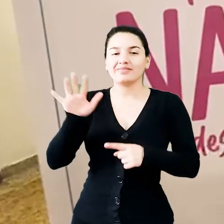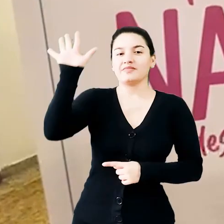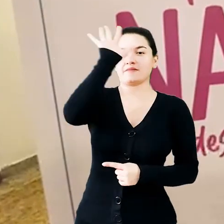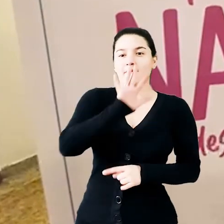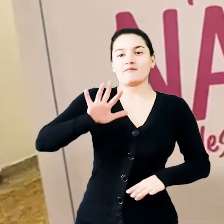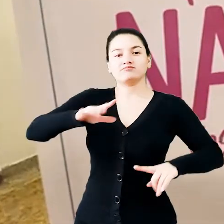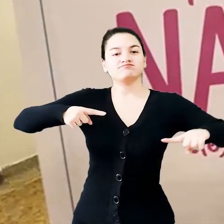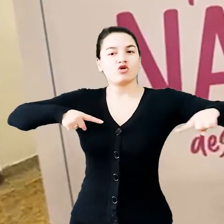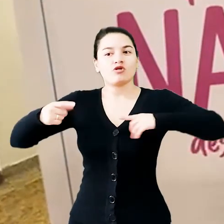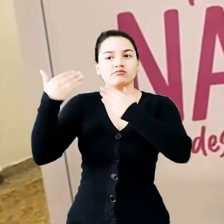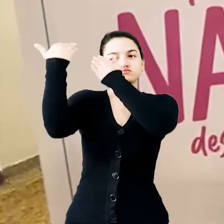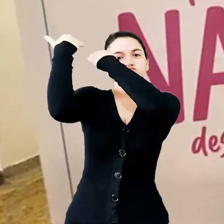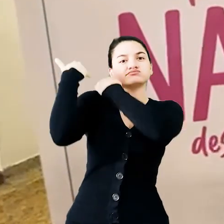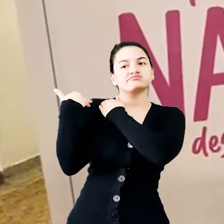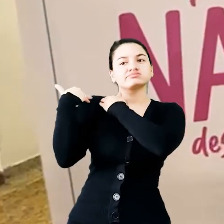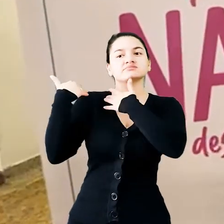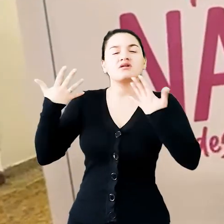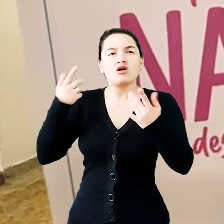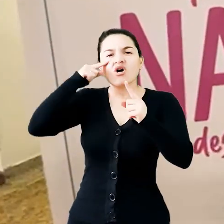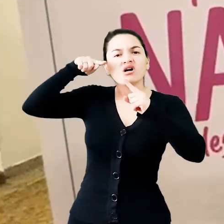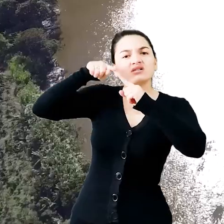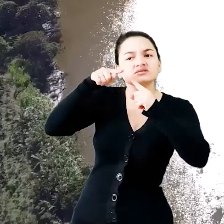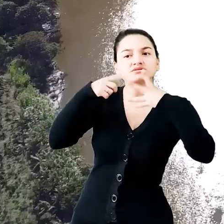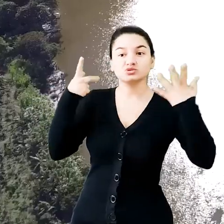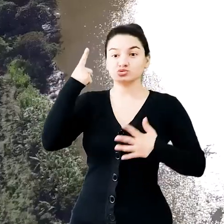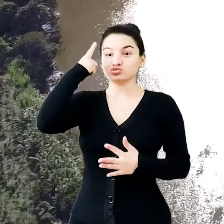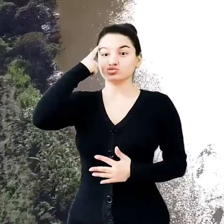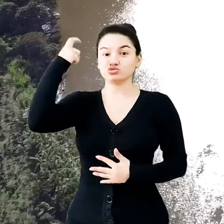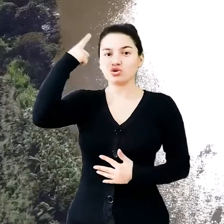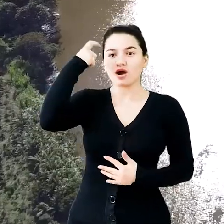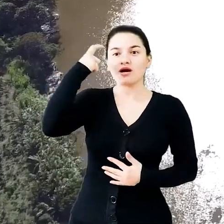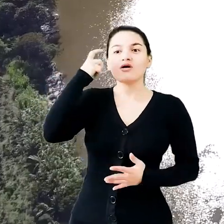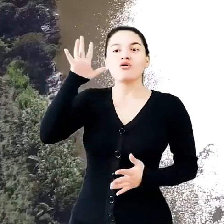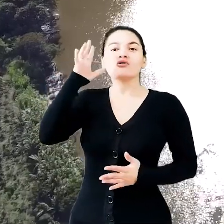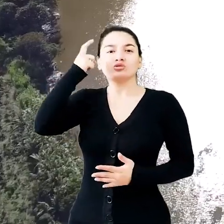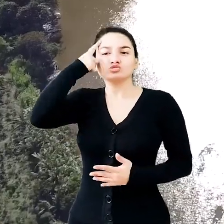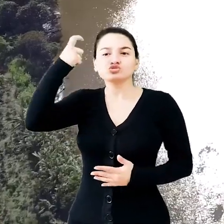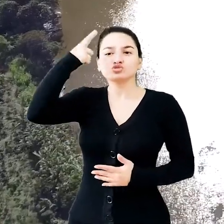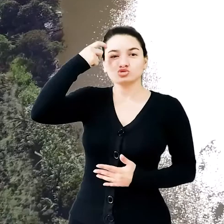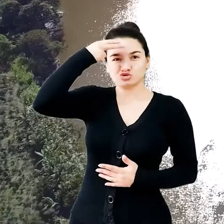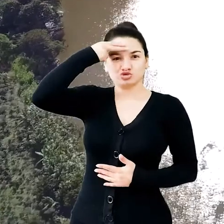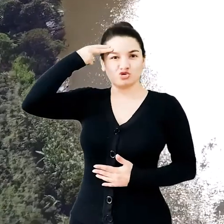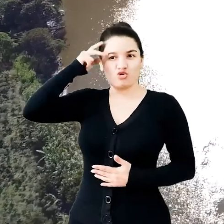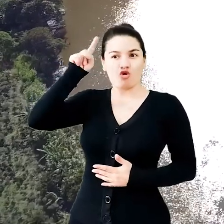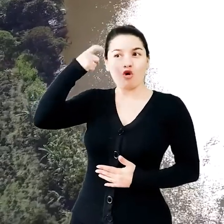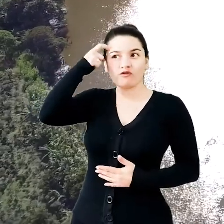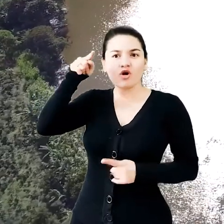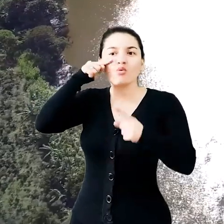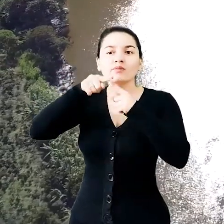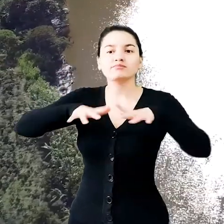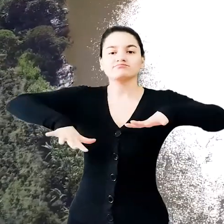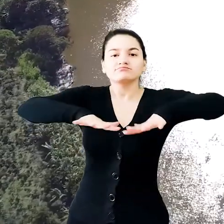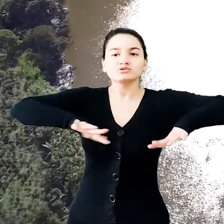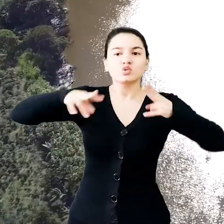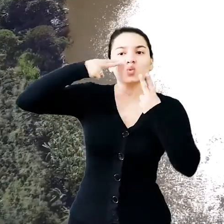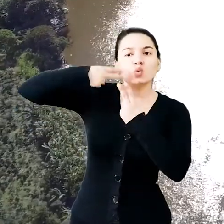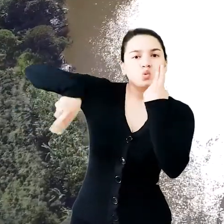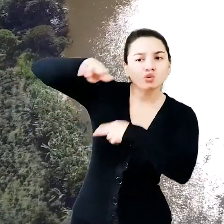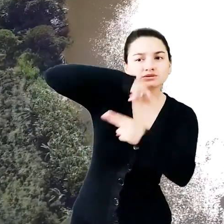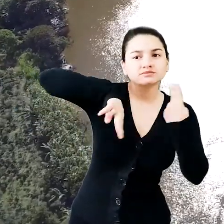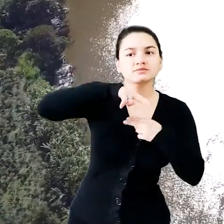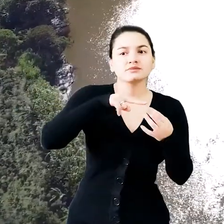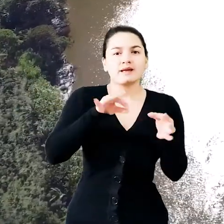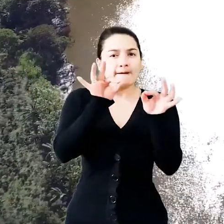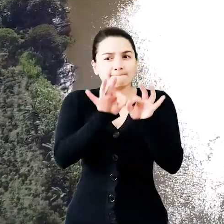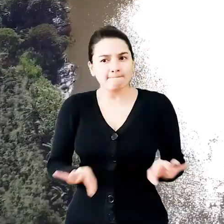por directriz del Gobernador, Dr. Dios Rojas, que apoya mucho todo el tema turístico para él. El turismo es